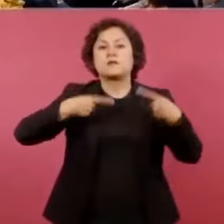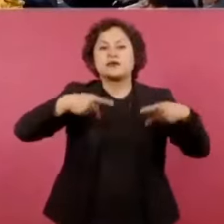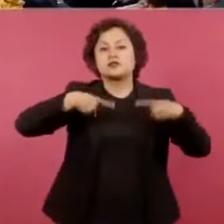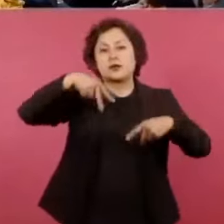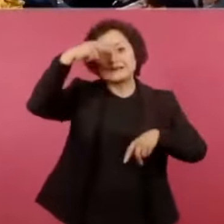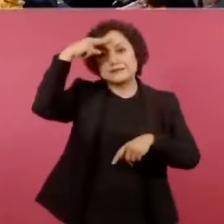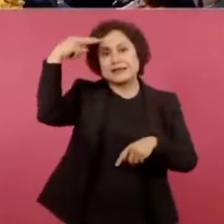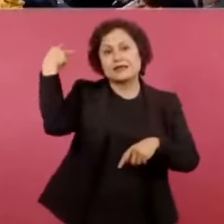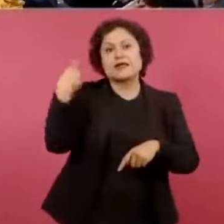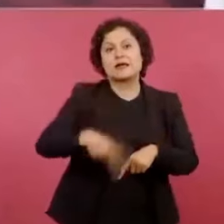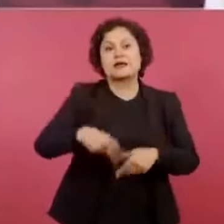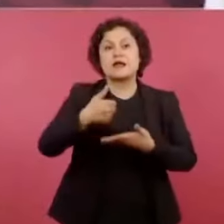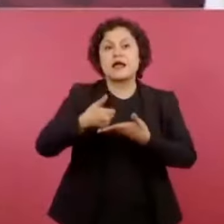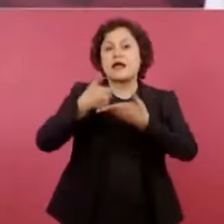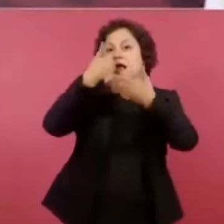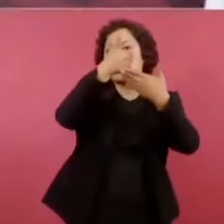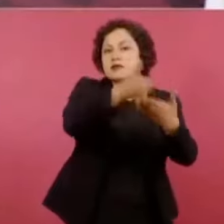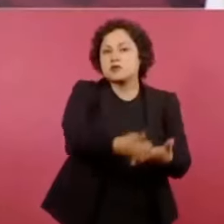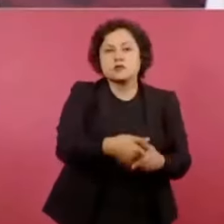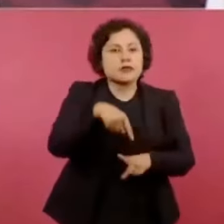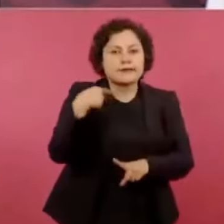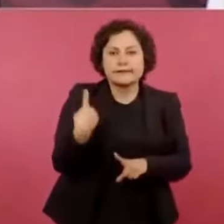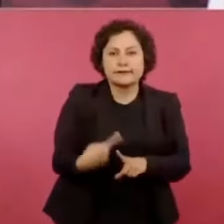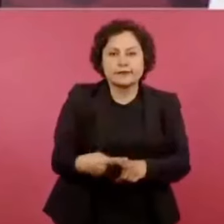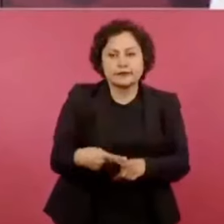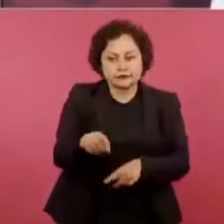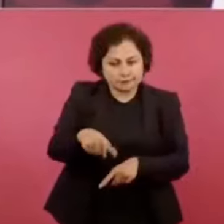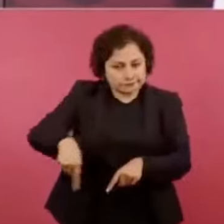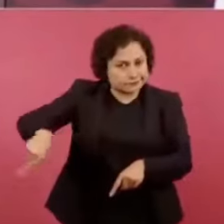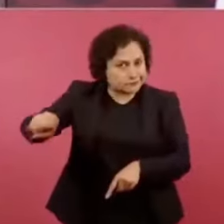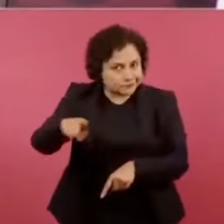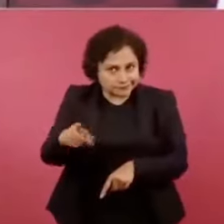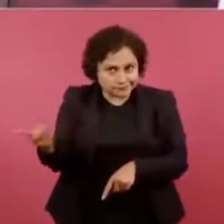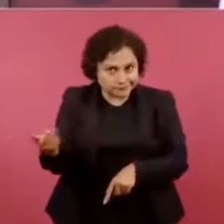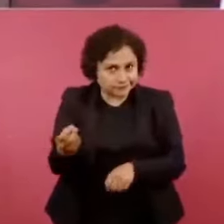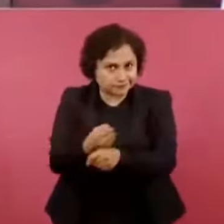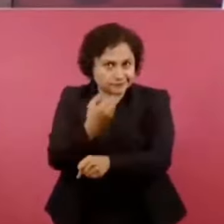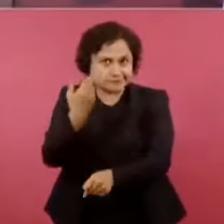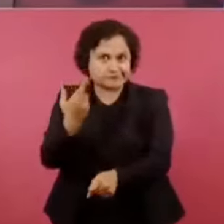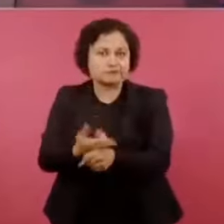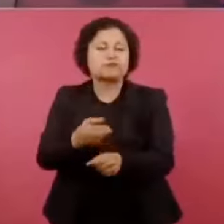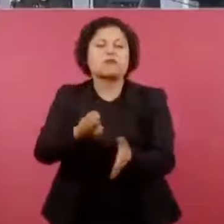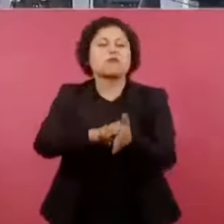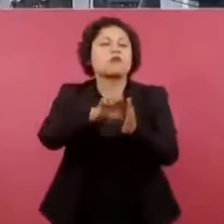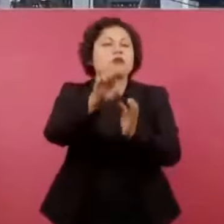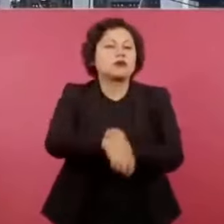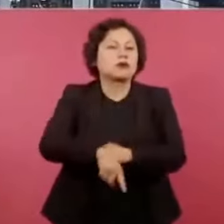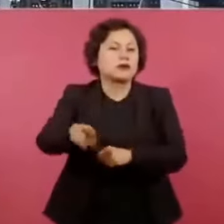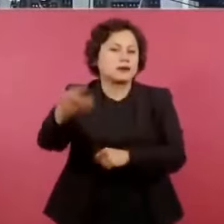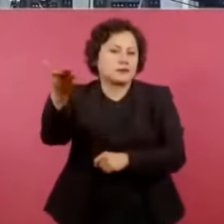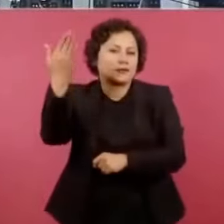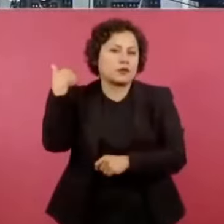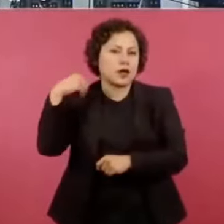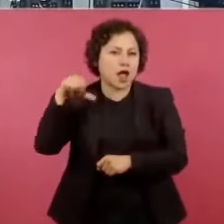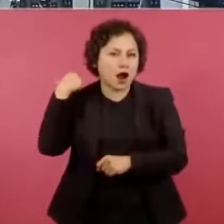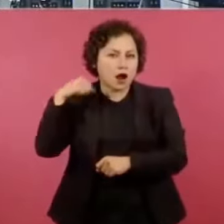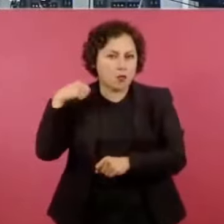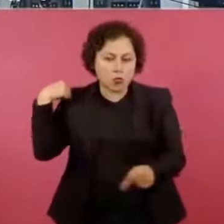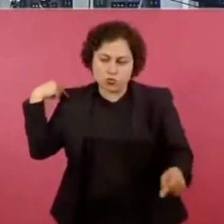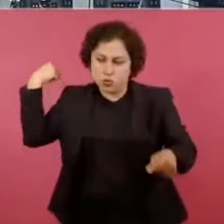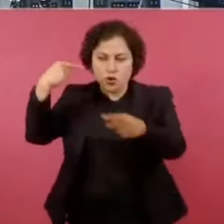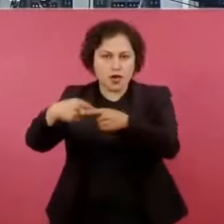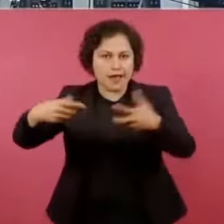ahí están los marinos. Lo que se ha hecho en Acapulco para